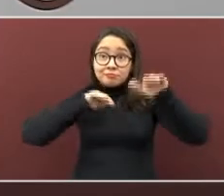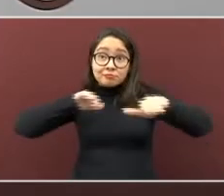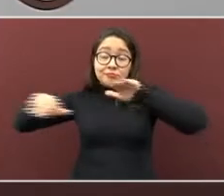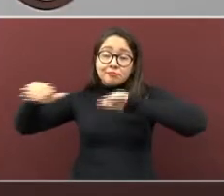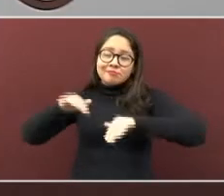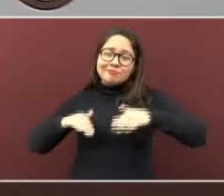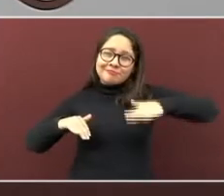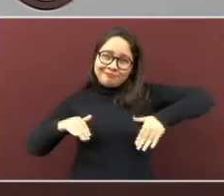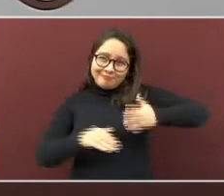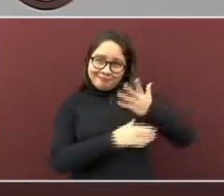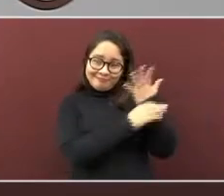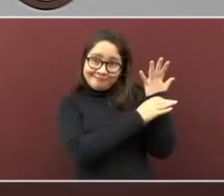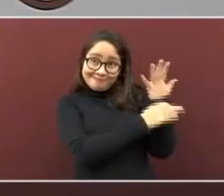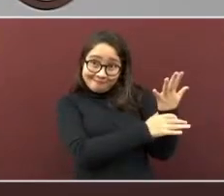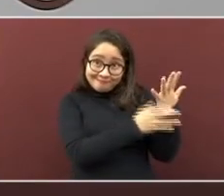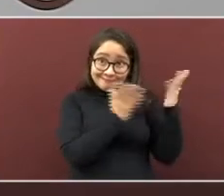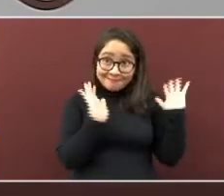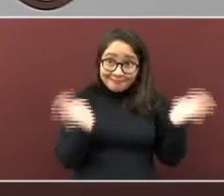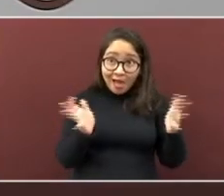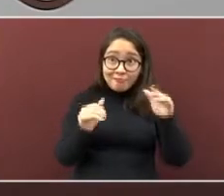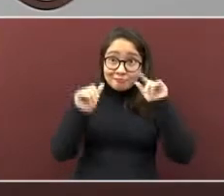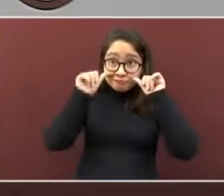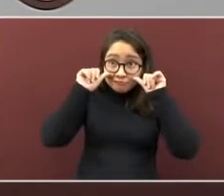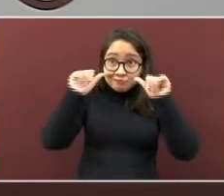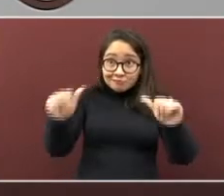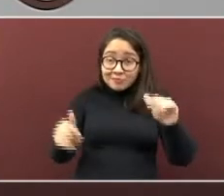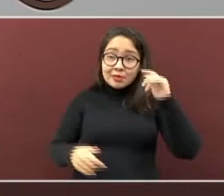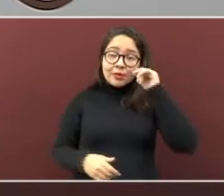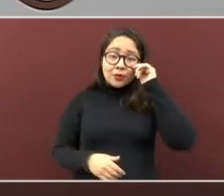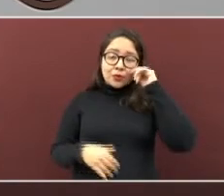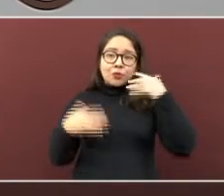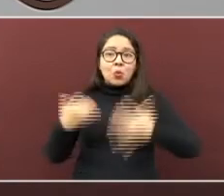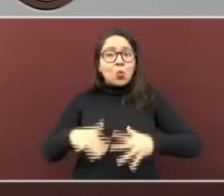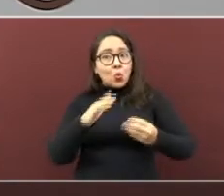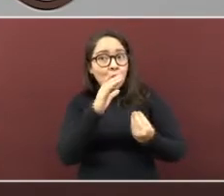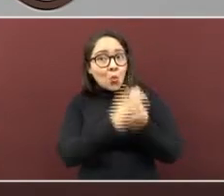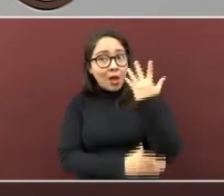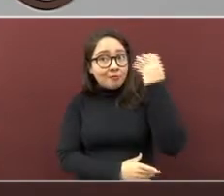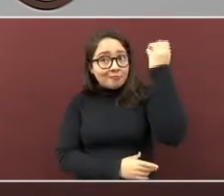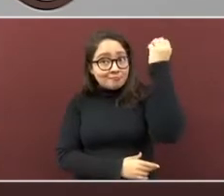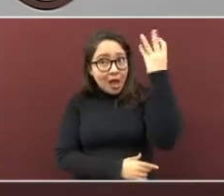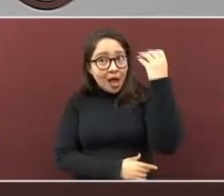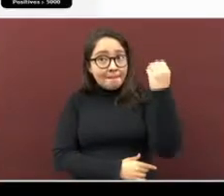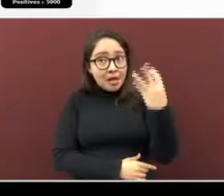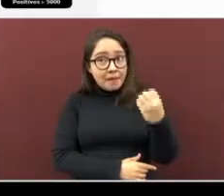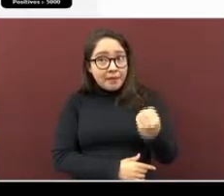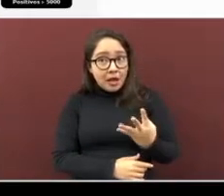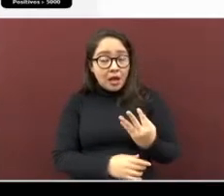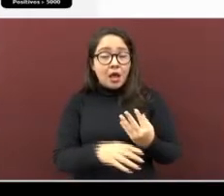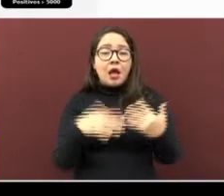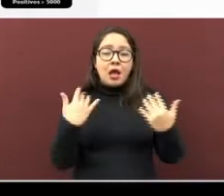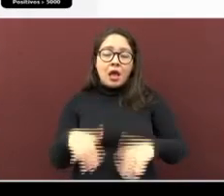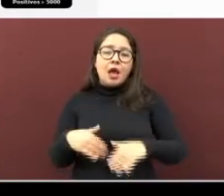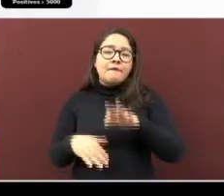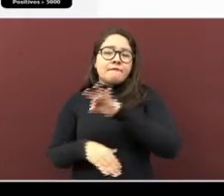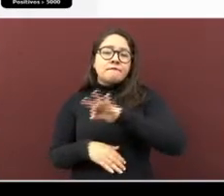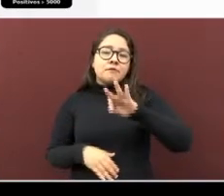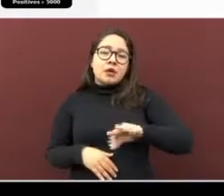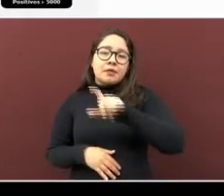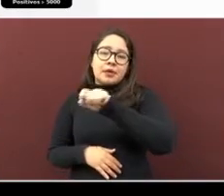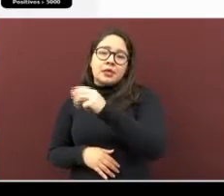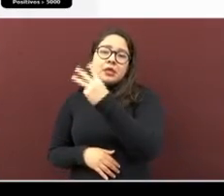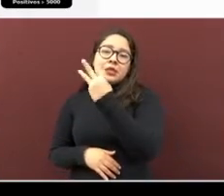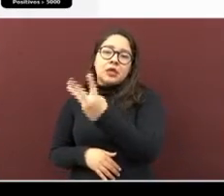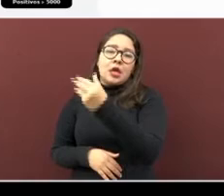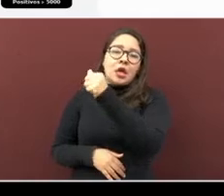como ya escucharon, tenemos nuevo semáforo epidemiológico del 23 de agosto